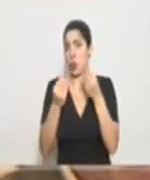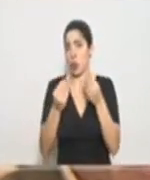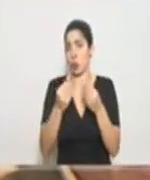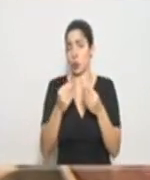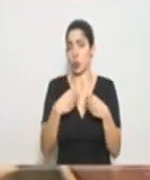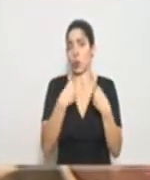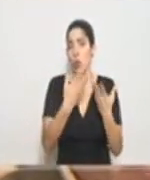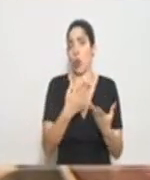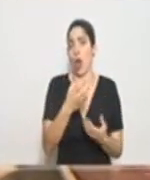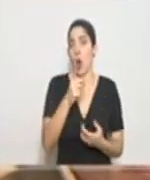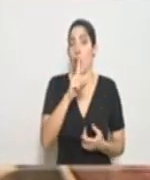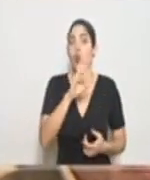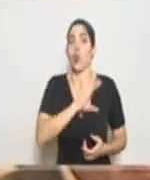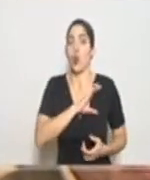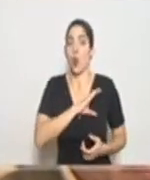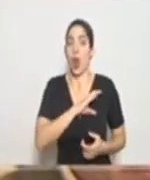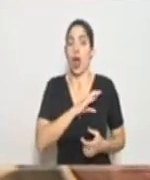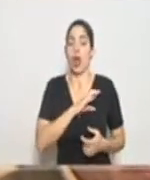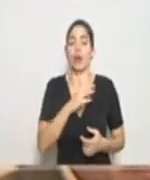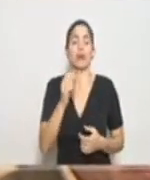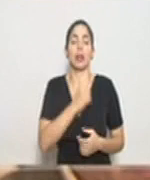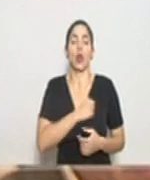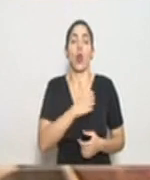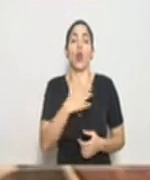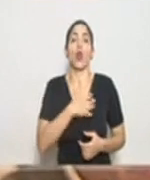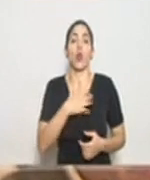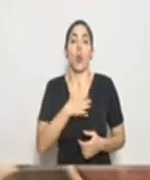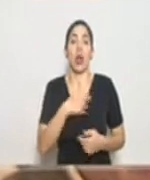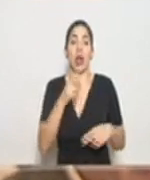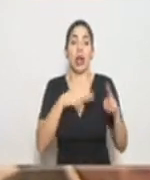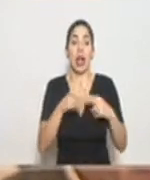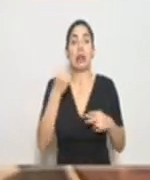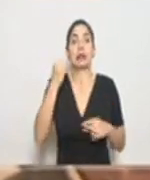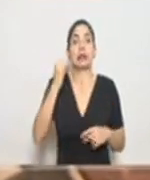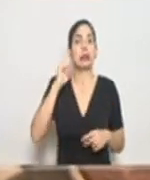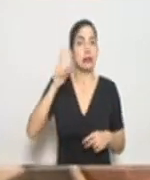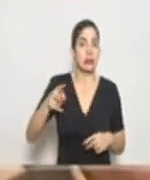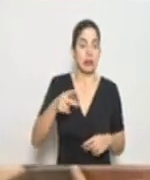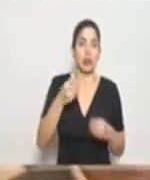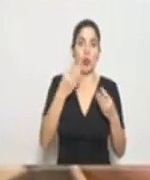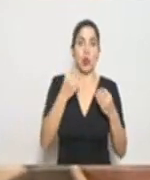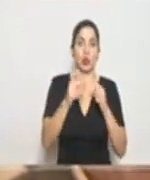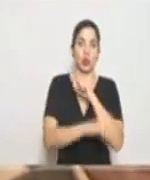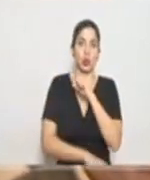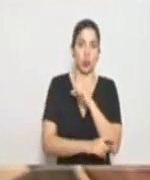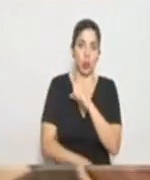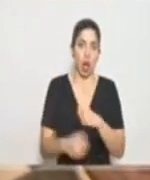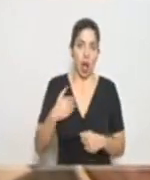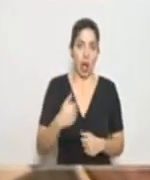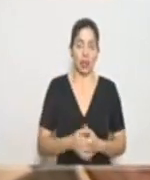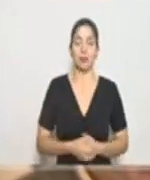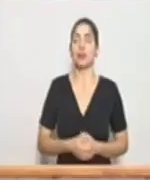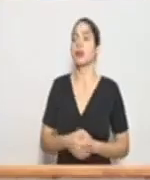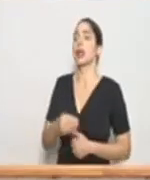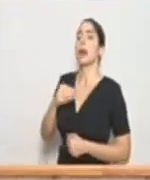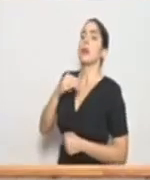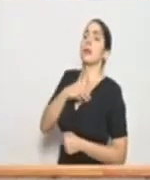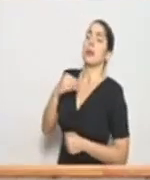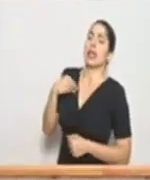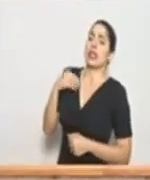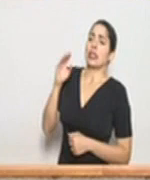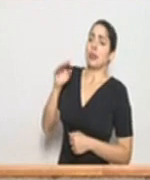ese dueño de ese establecimiento por no acatar la medida sanitaria que hemos indicado ministro la